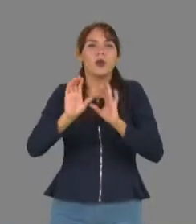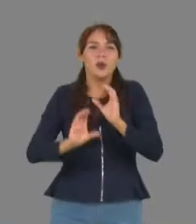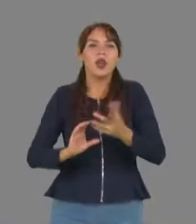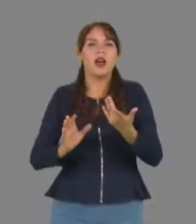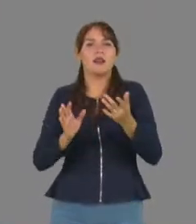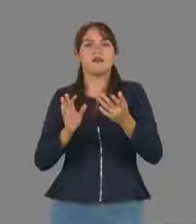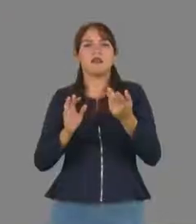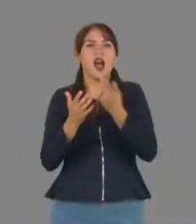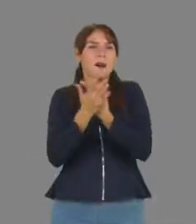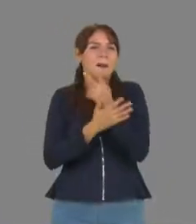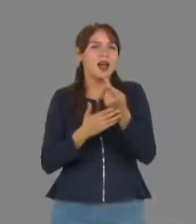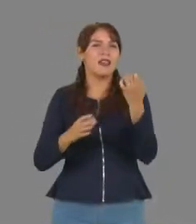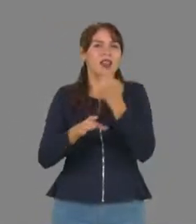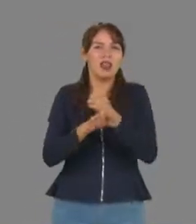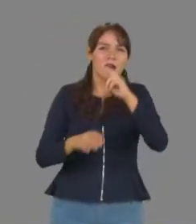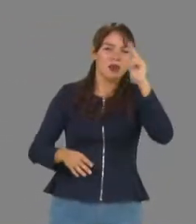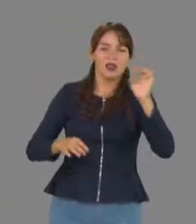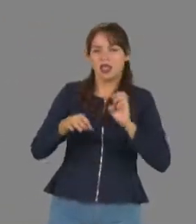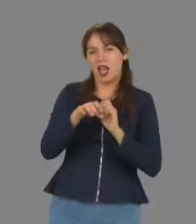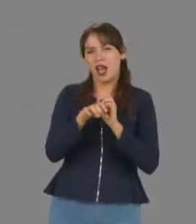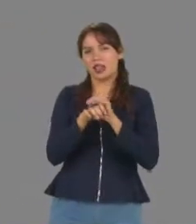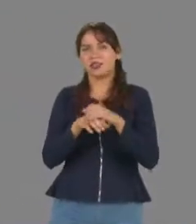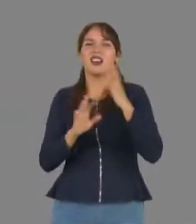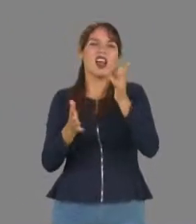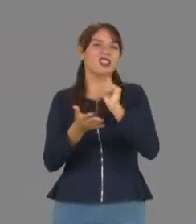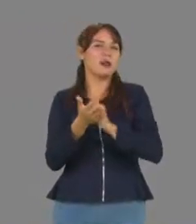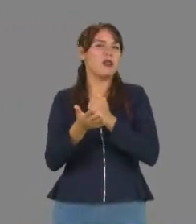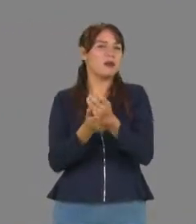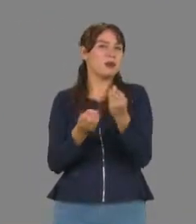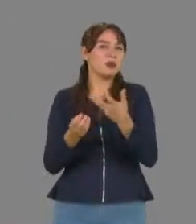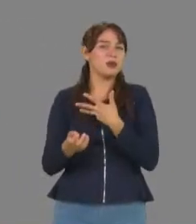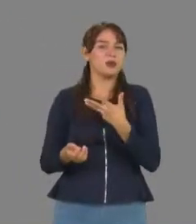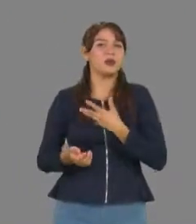Tamaulipas, considerada una zona cítricola en el país.